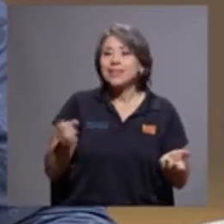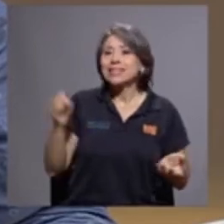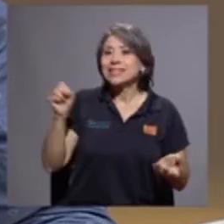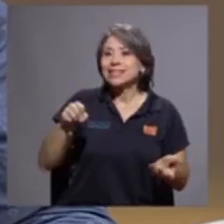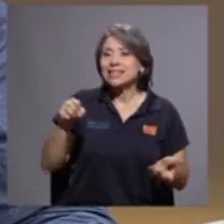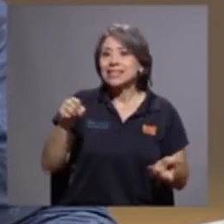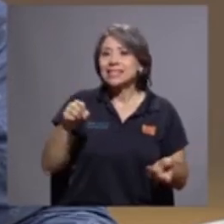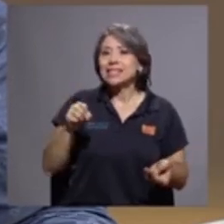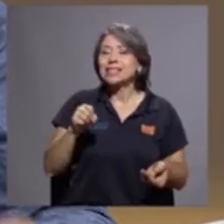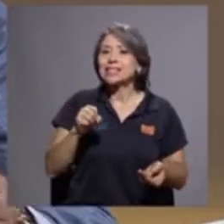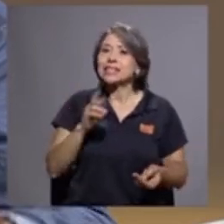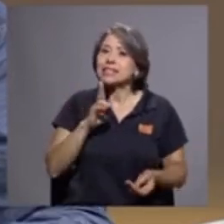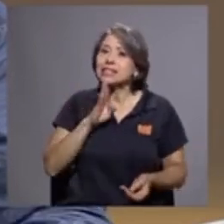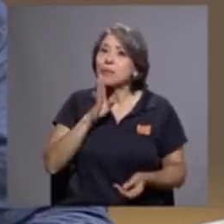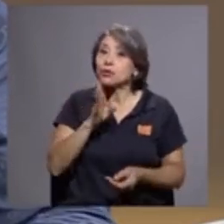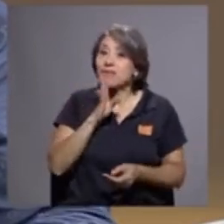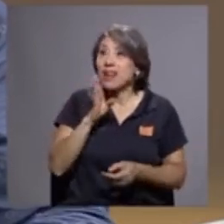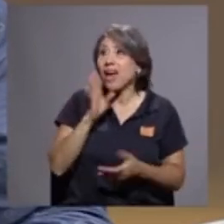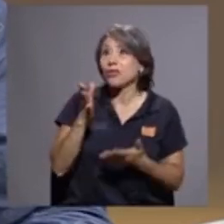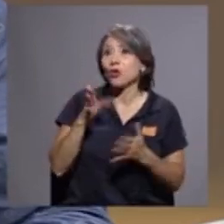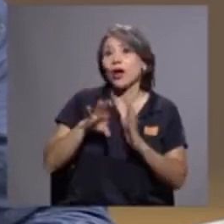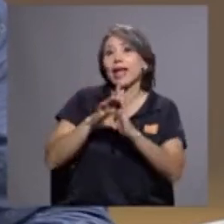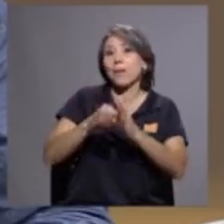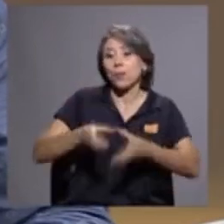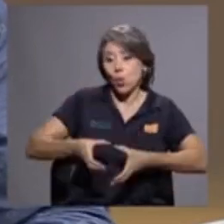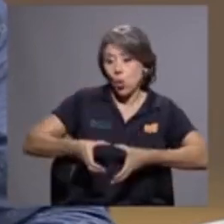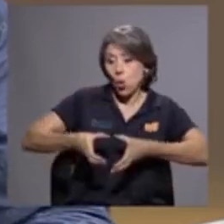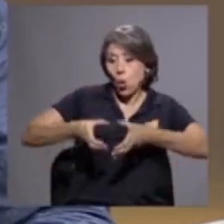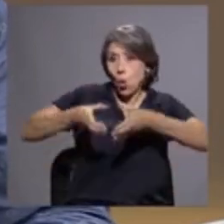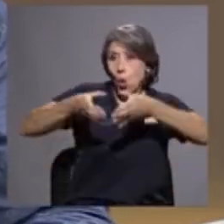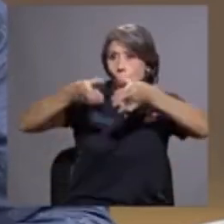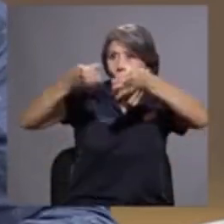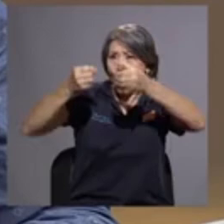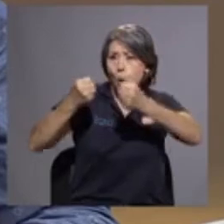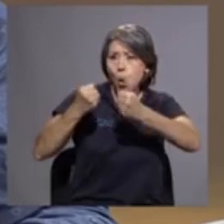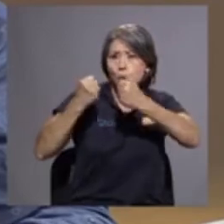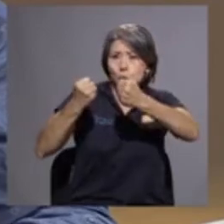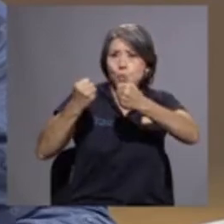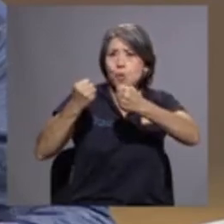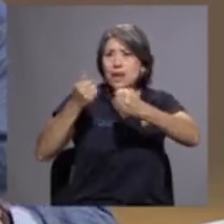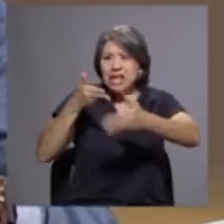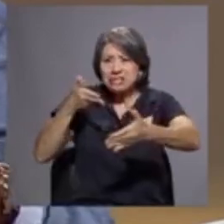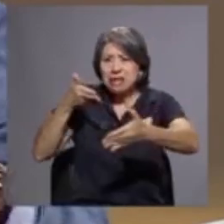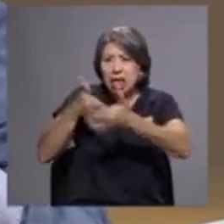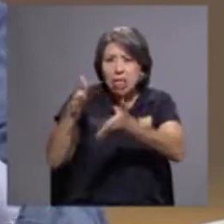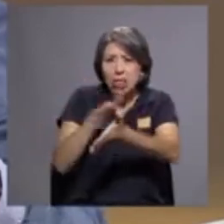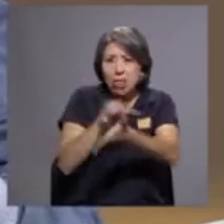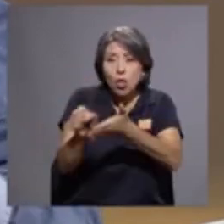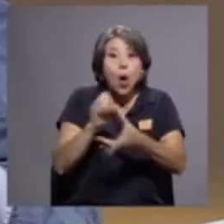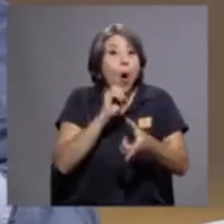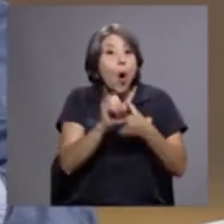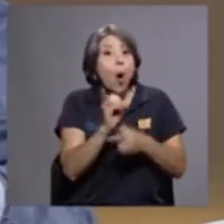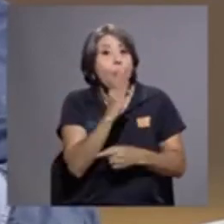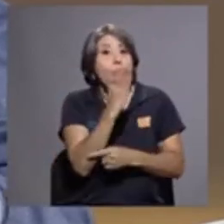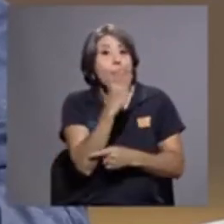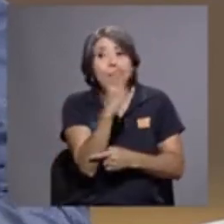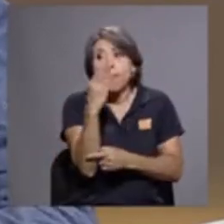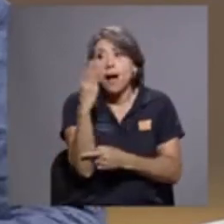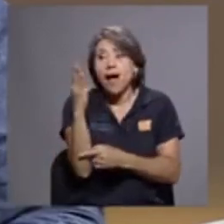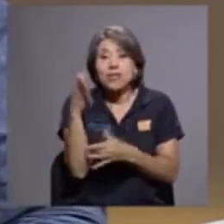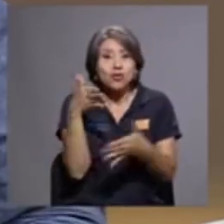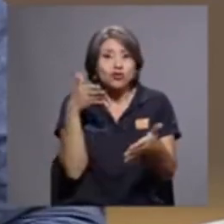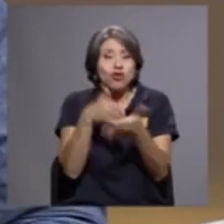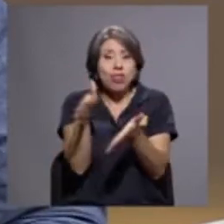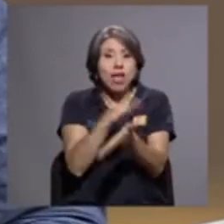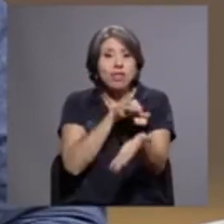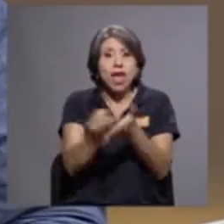estamos hablando que dañaron columnas, que dañaron servicios sanitarios, que arrancaron,